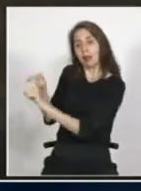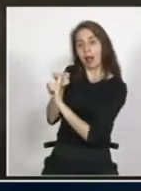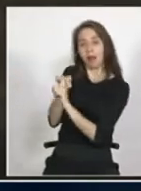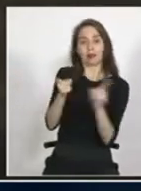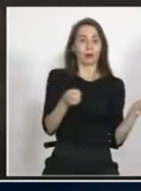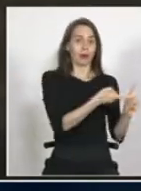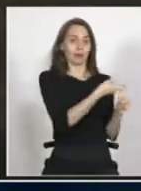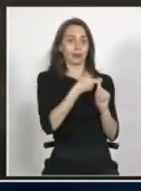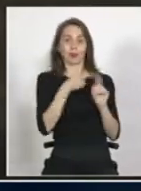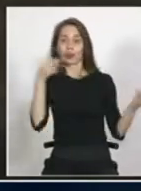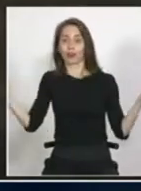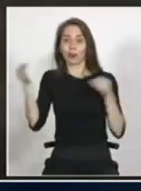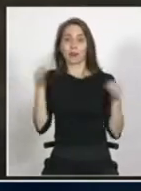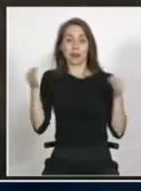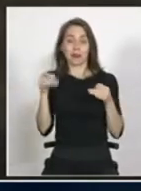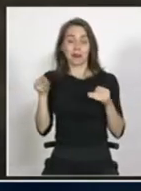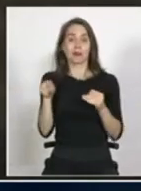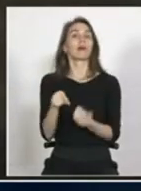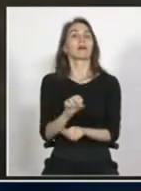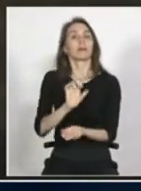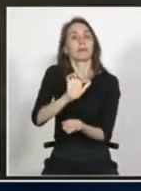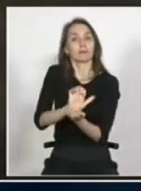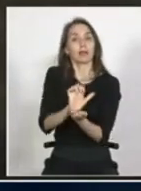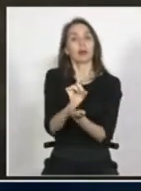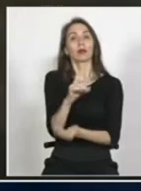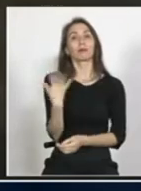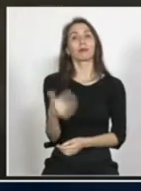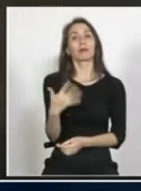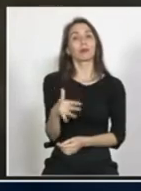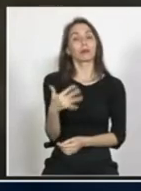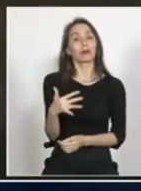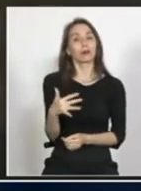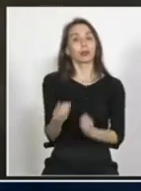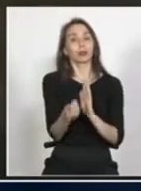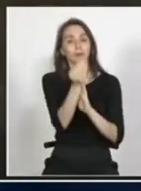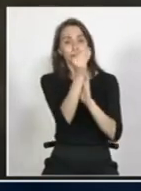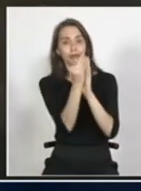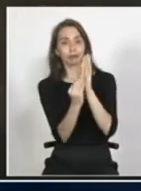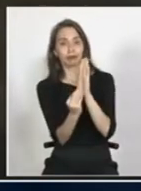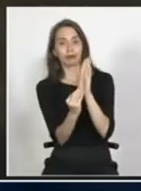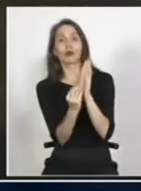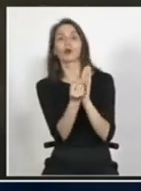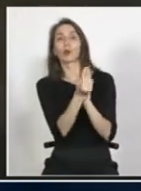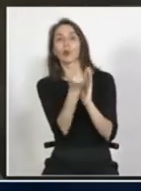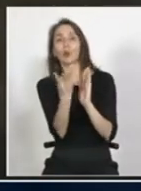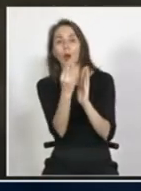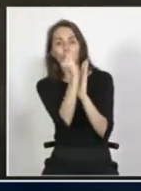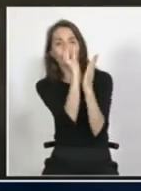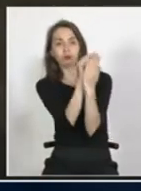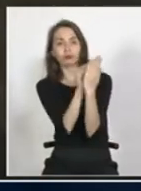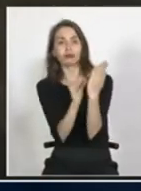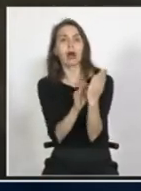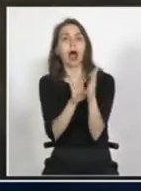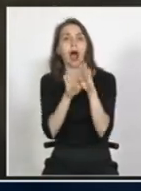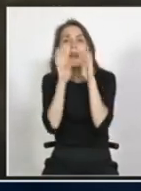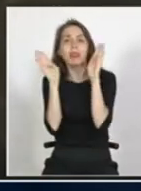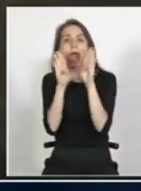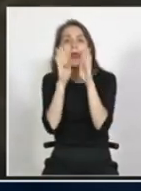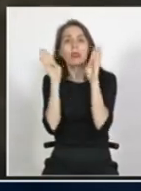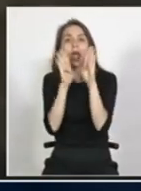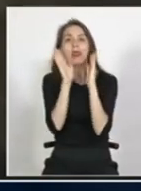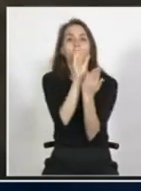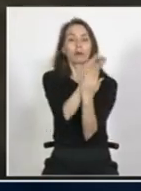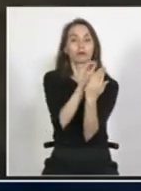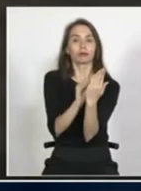sentido de que como Estado también es súper importante que se diseñen registros actualizados y